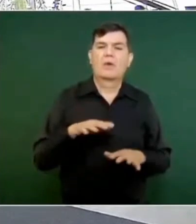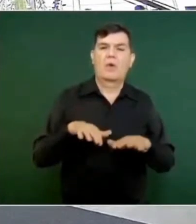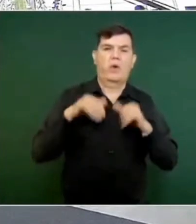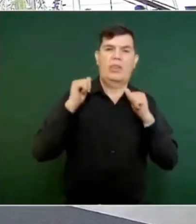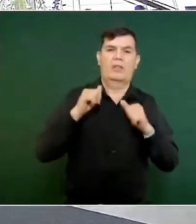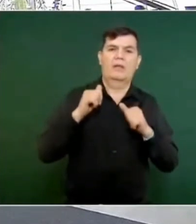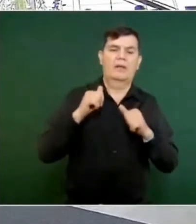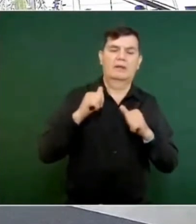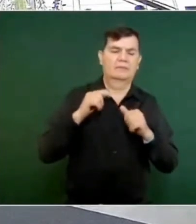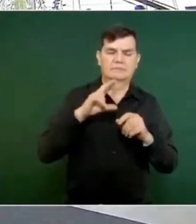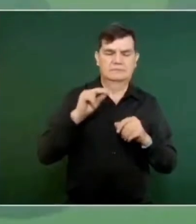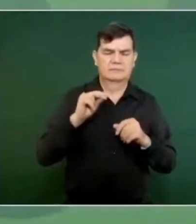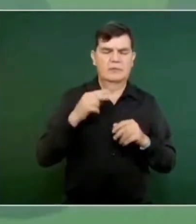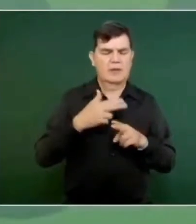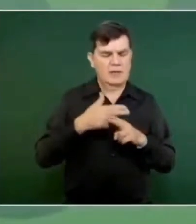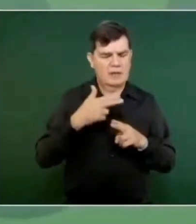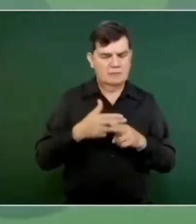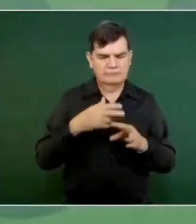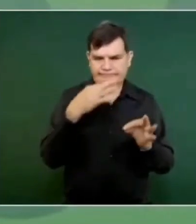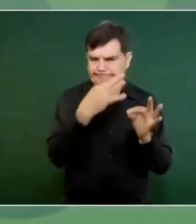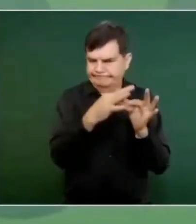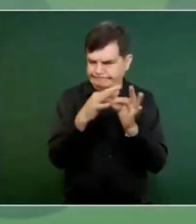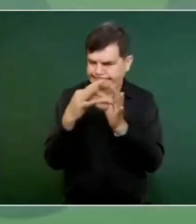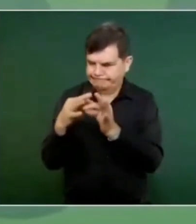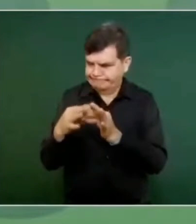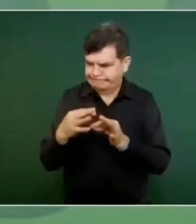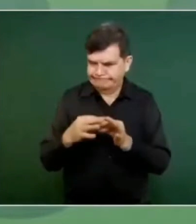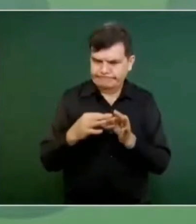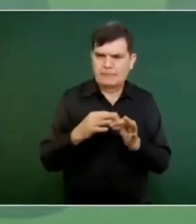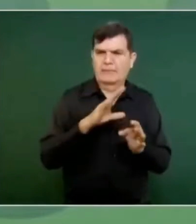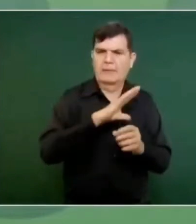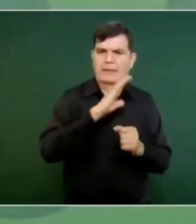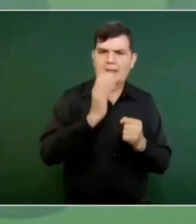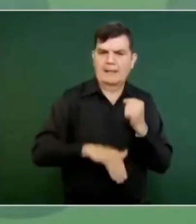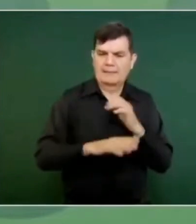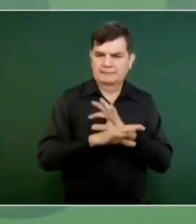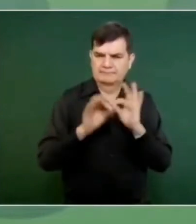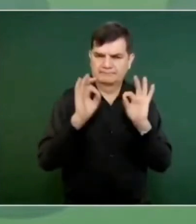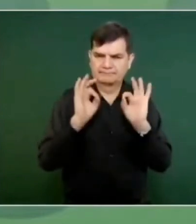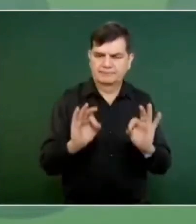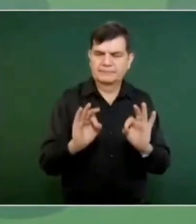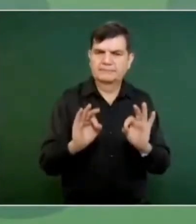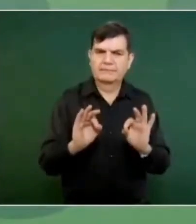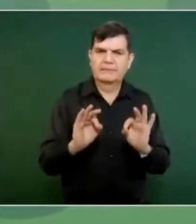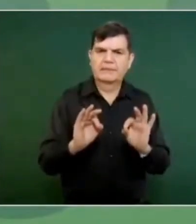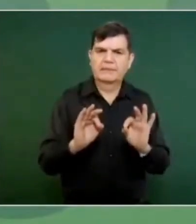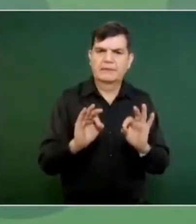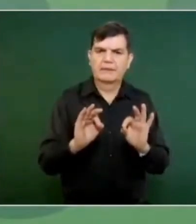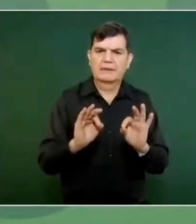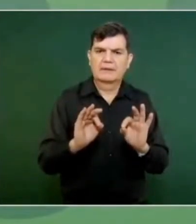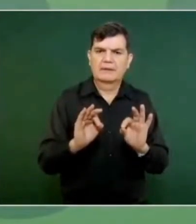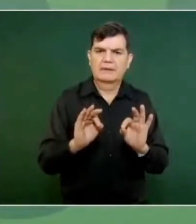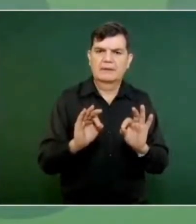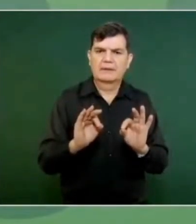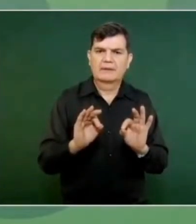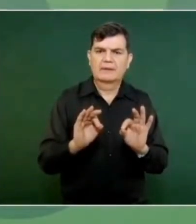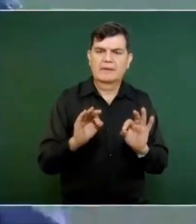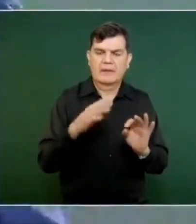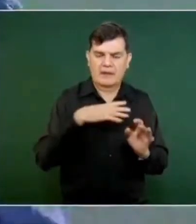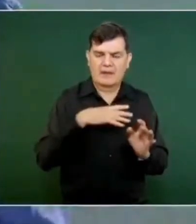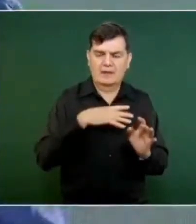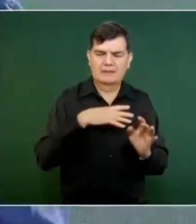se concluya con todo lo que se